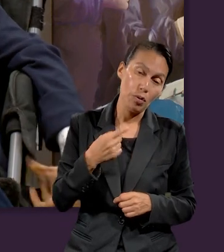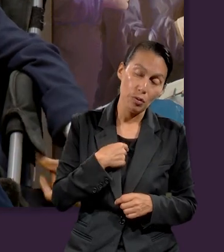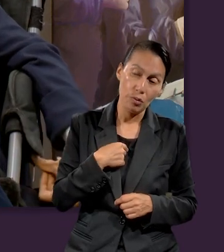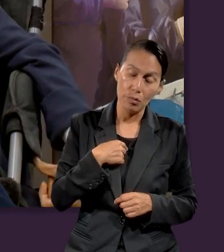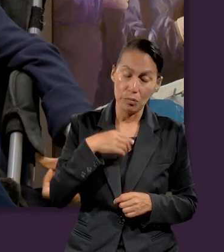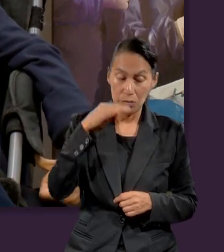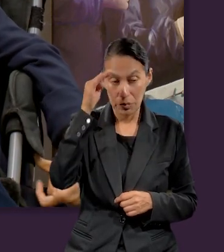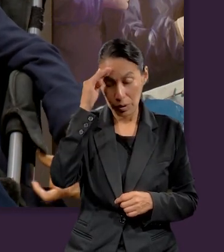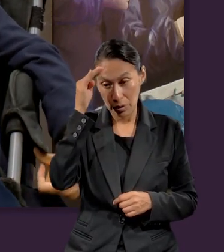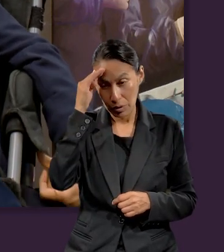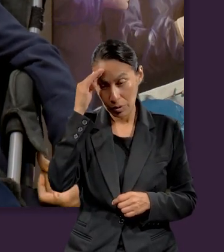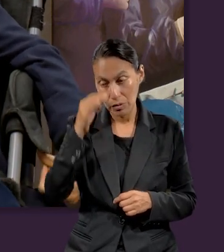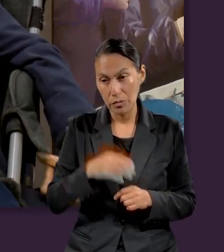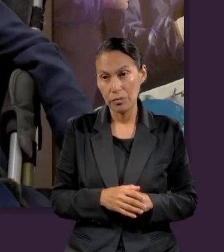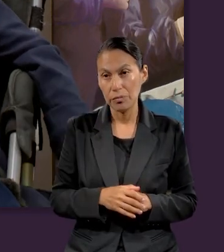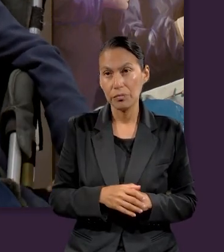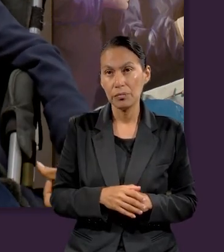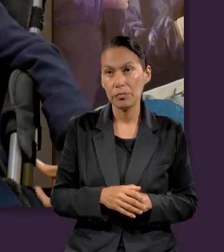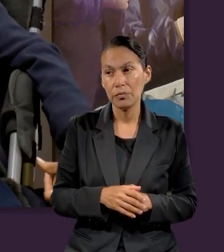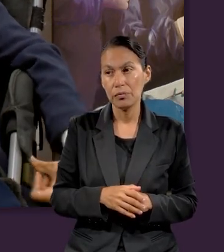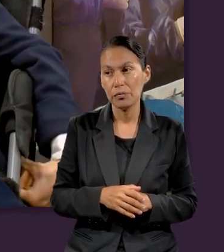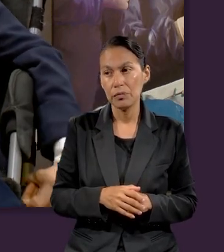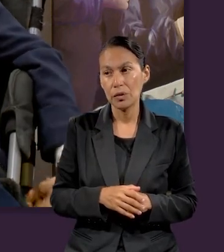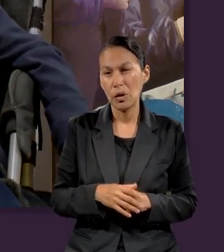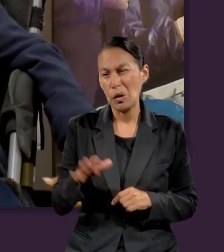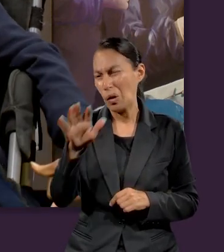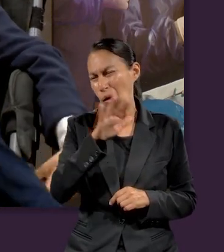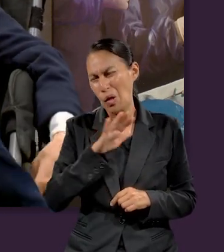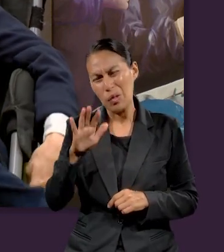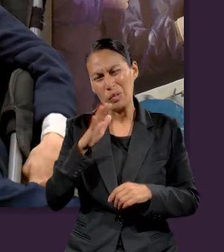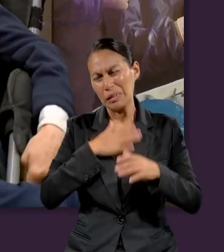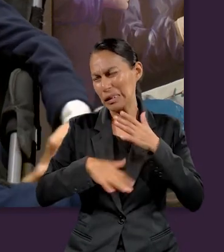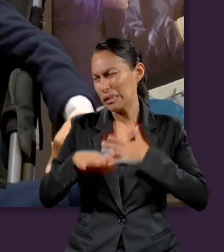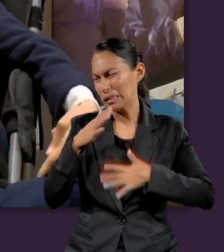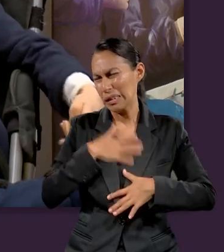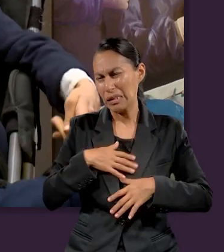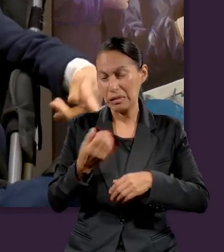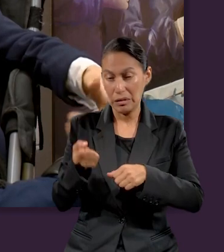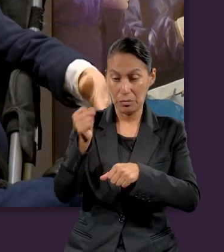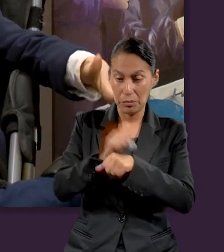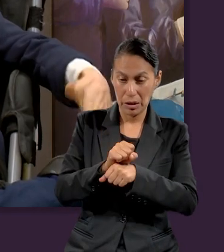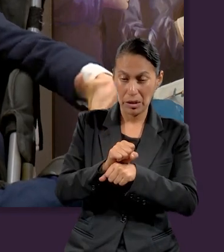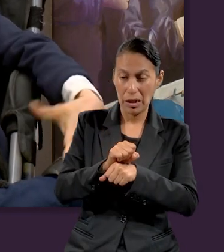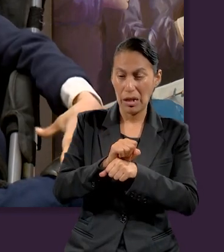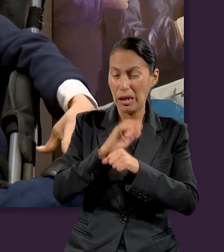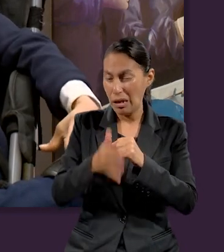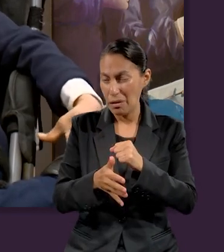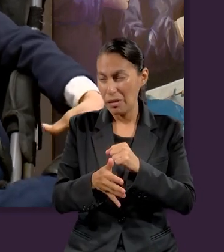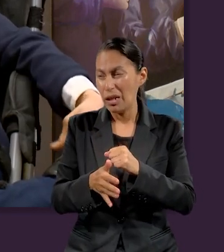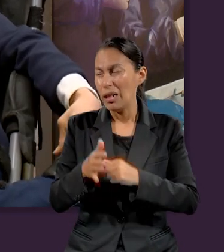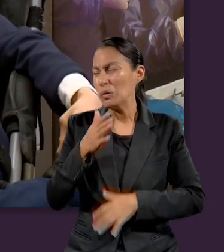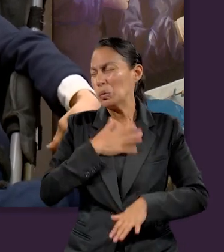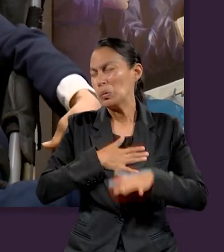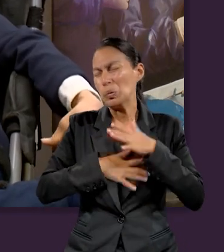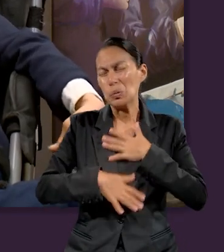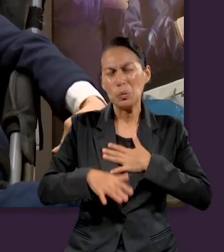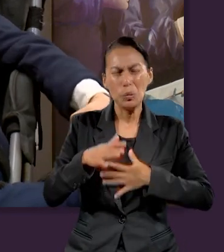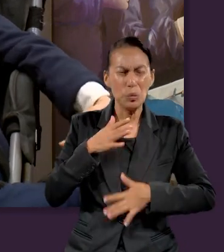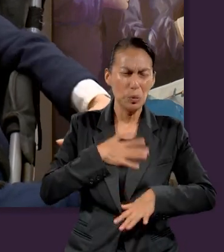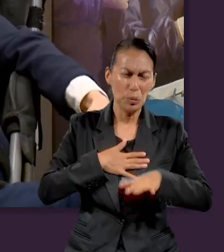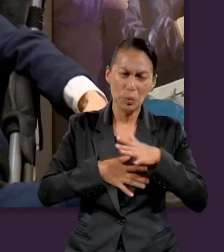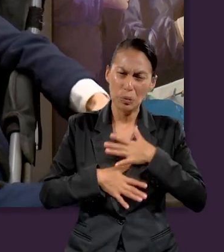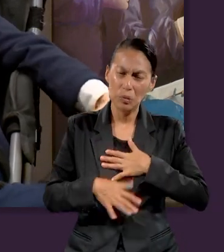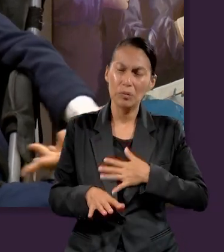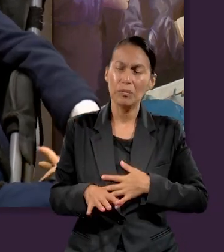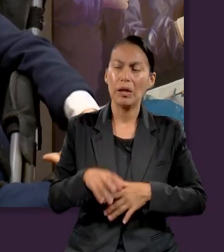estamos cansados de la semana. Y pues lo vemos como